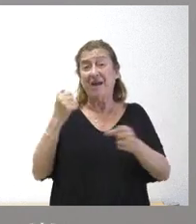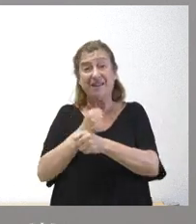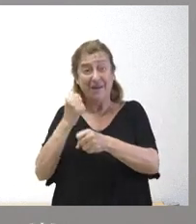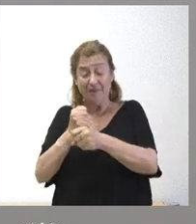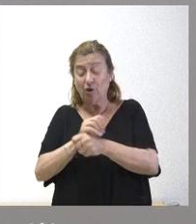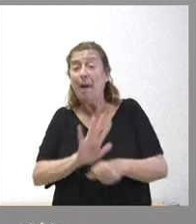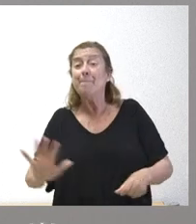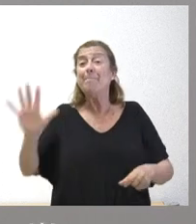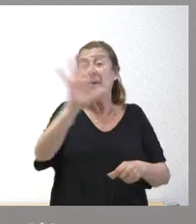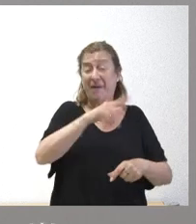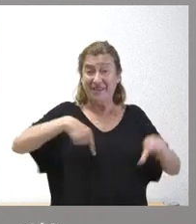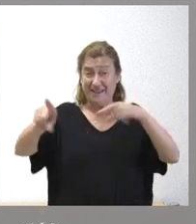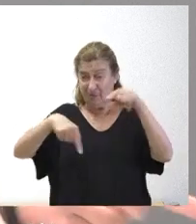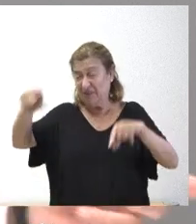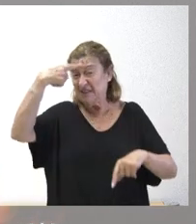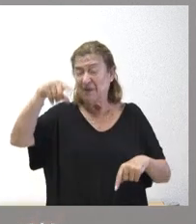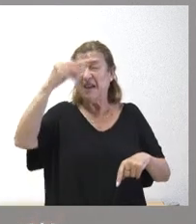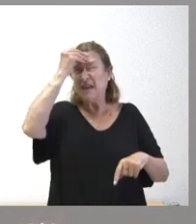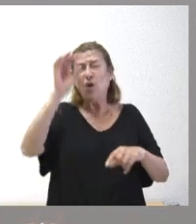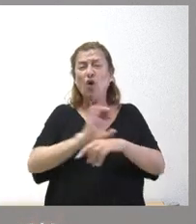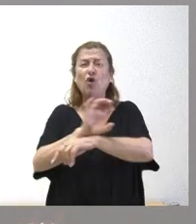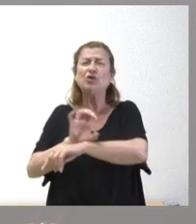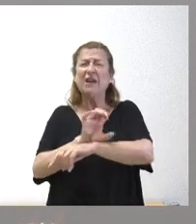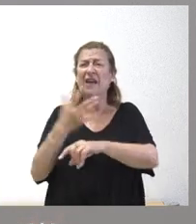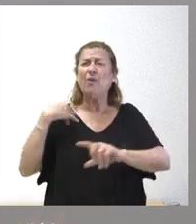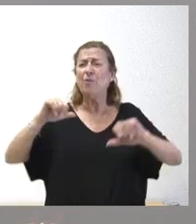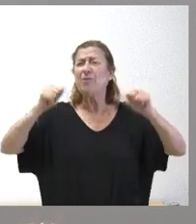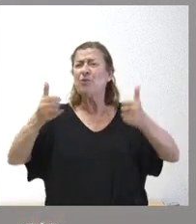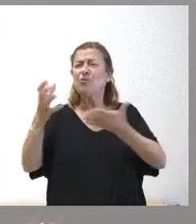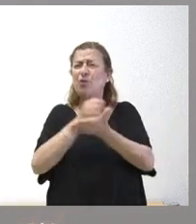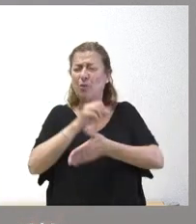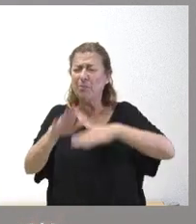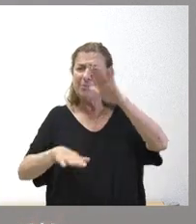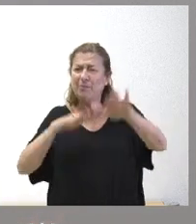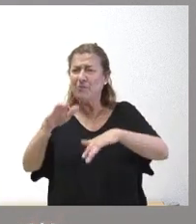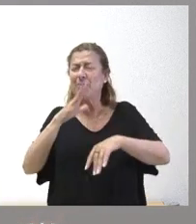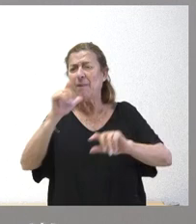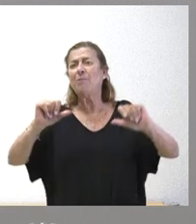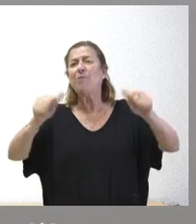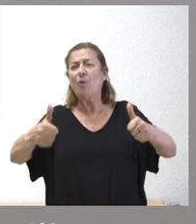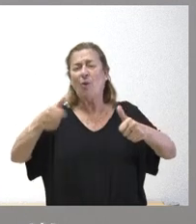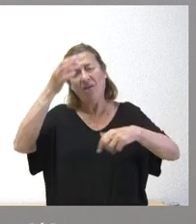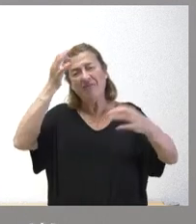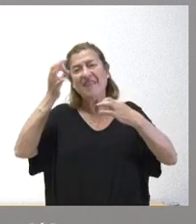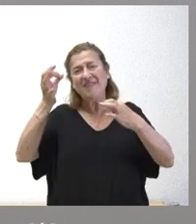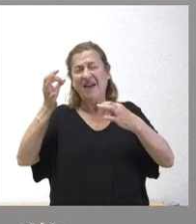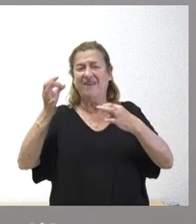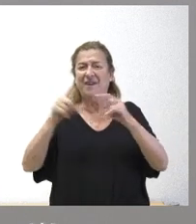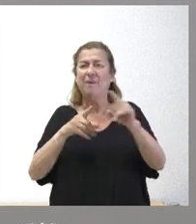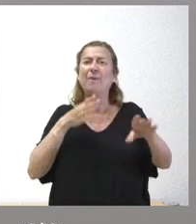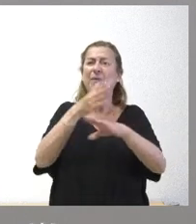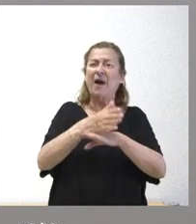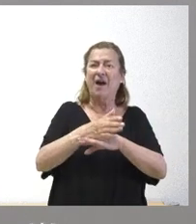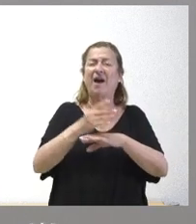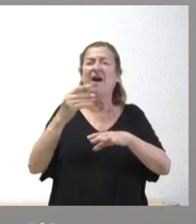transportes como saben ustedes creo que fue la consejera cuando se inició todo el procedimiento para iniciarles el detalle que acudió a la rueda de prensa